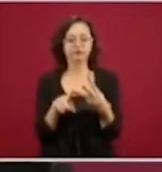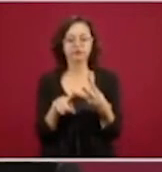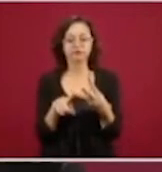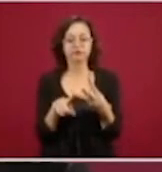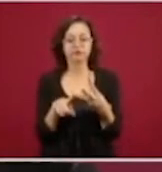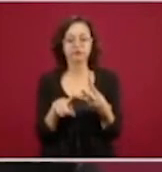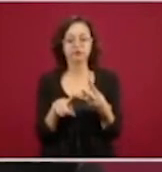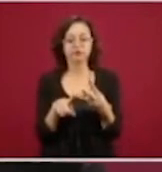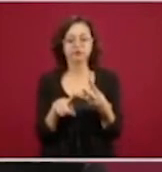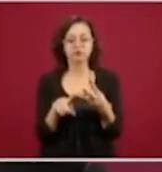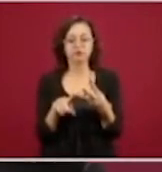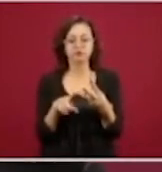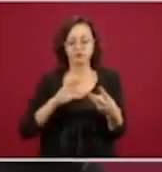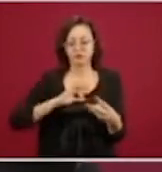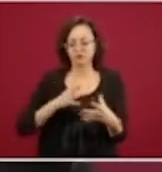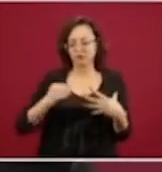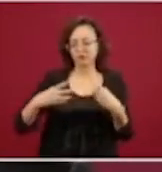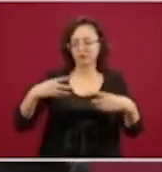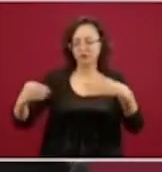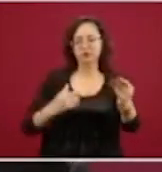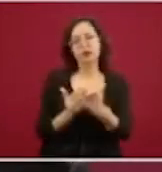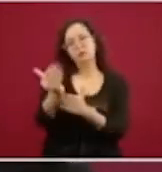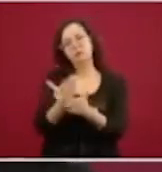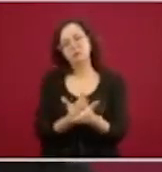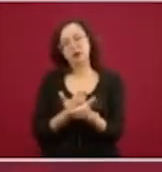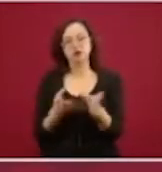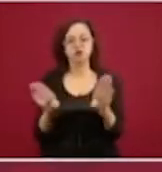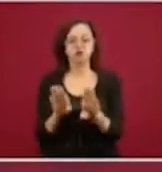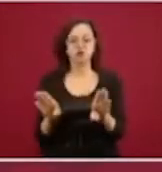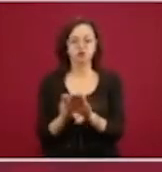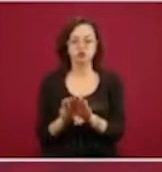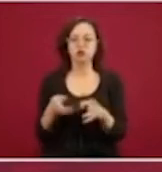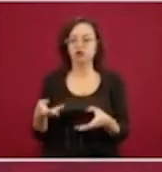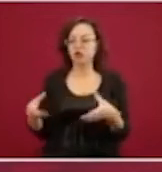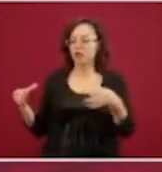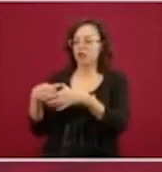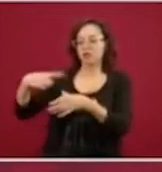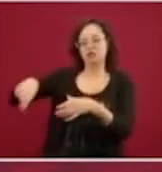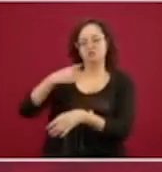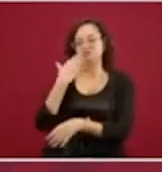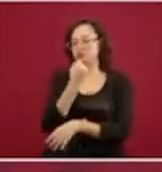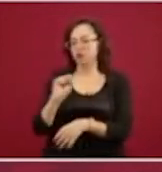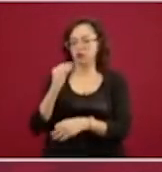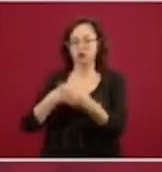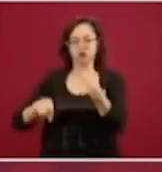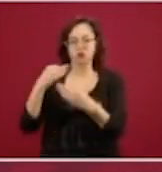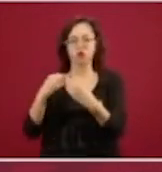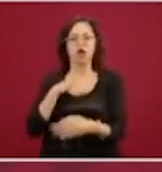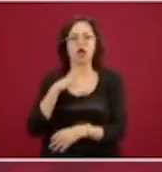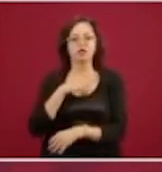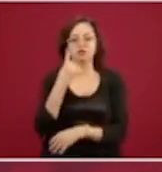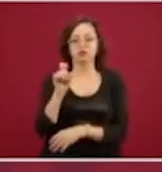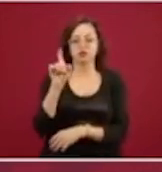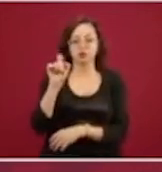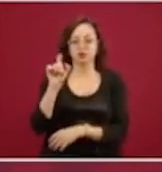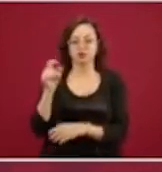o reducir la velocidad de expansión del contagio. Son especialistas todos los que están participando. Ahorita tenemos ya más de 120,